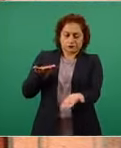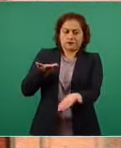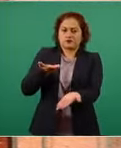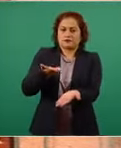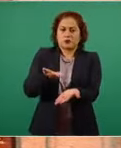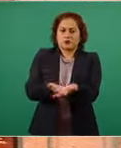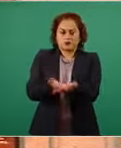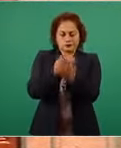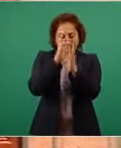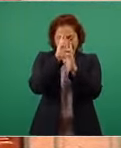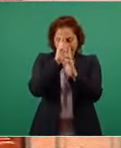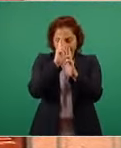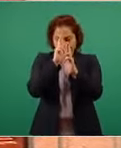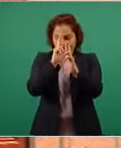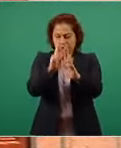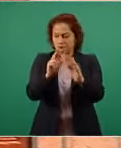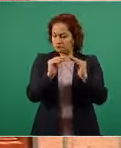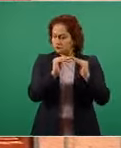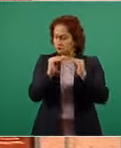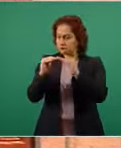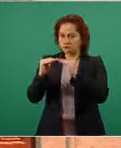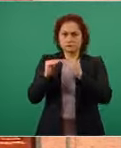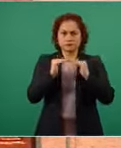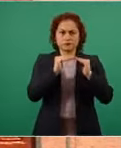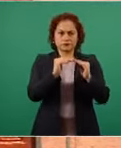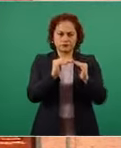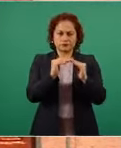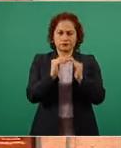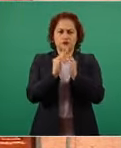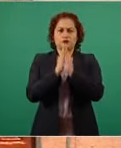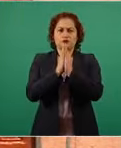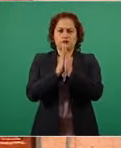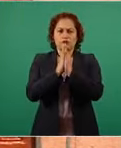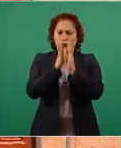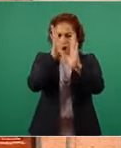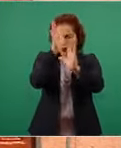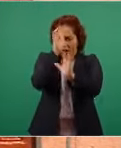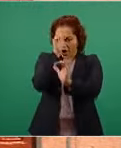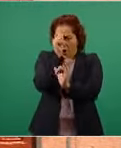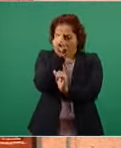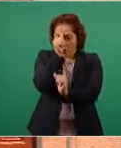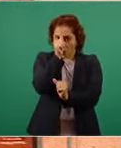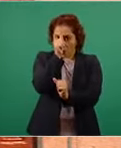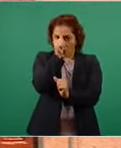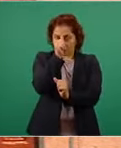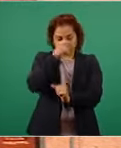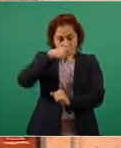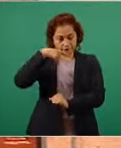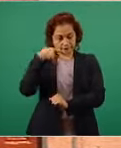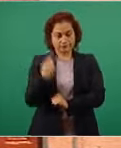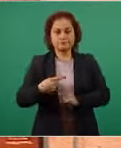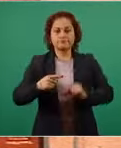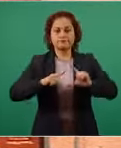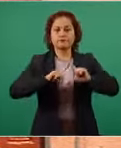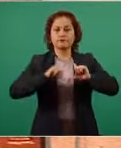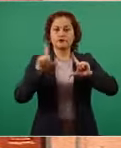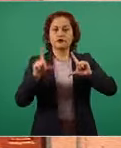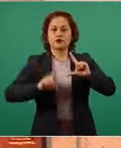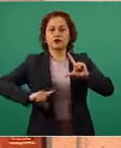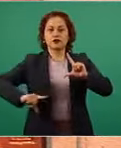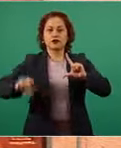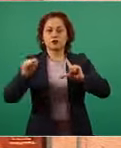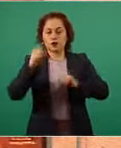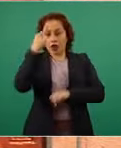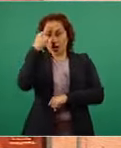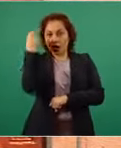y respetuosa que establezcamos un acuerdo nacional en favor de la democracia.